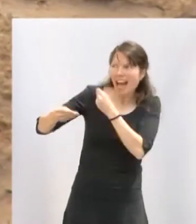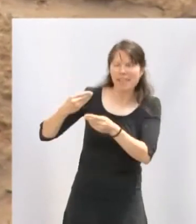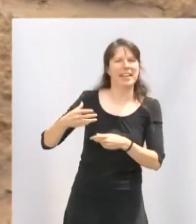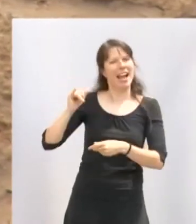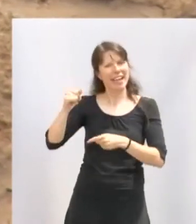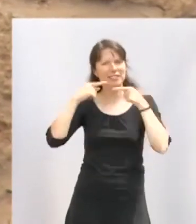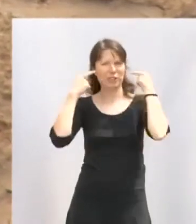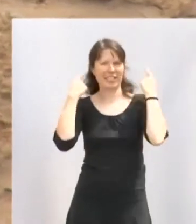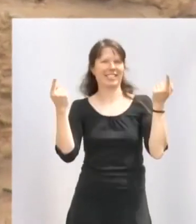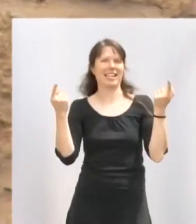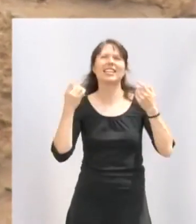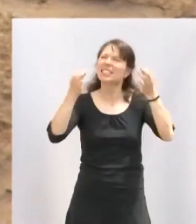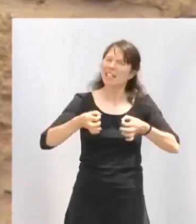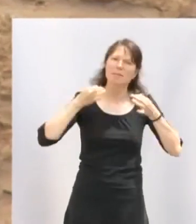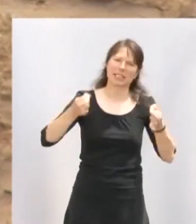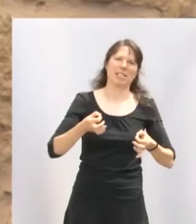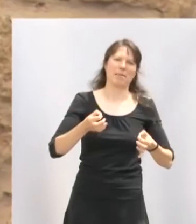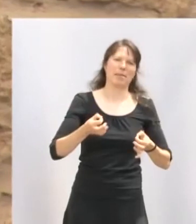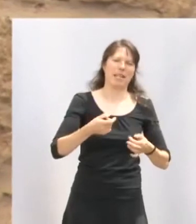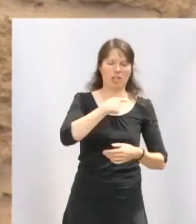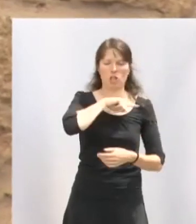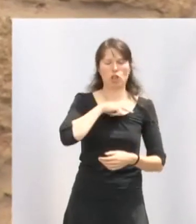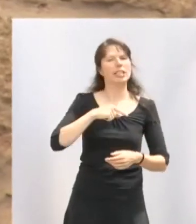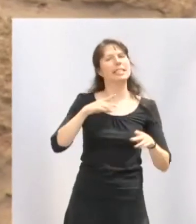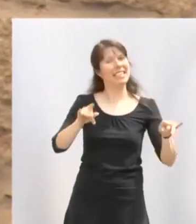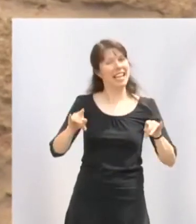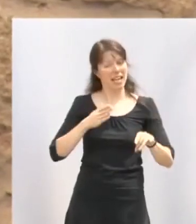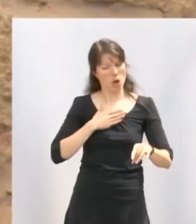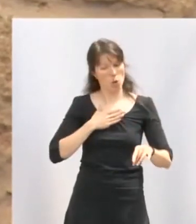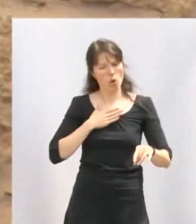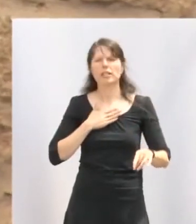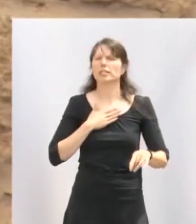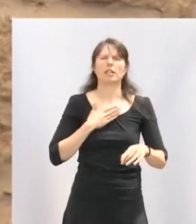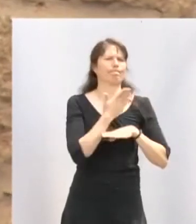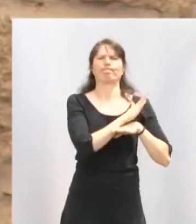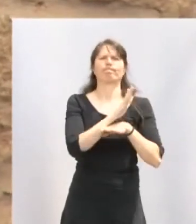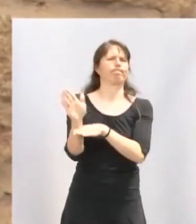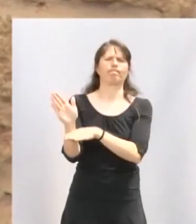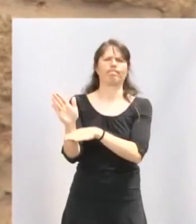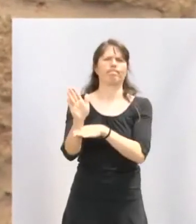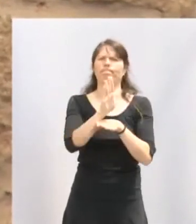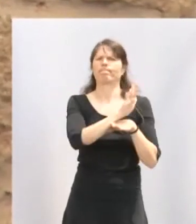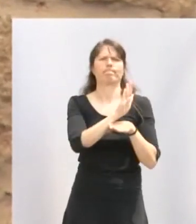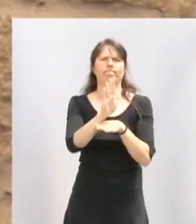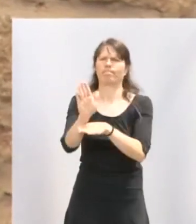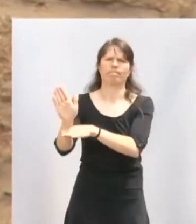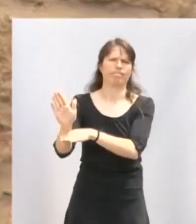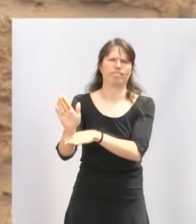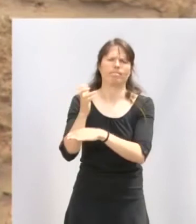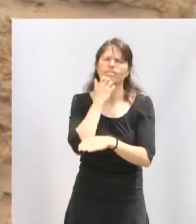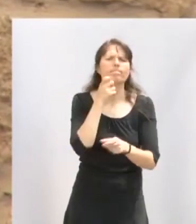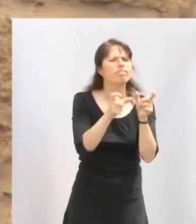Seguiremos llevando siempre por bandera a esta nuestra tierra sin dejar indiferente a todo el que se interese por ella